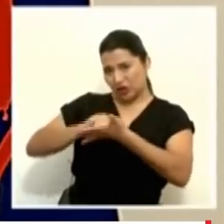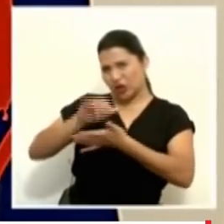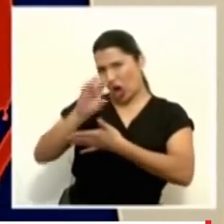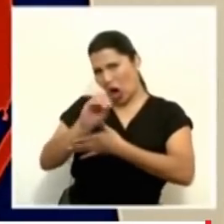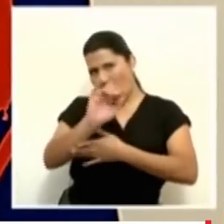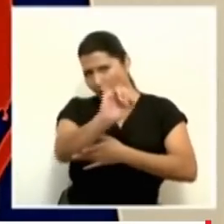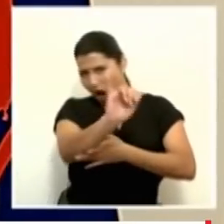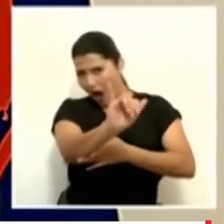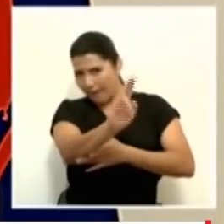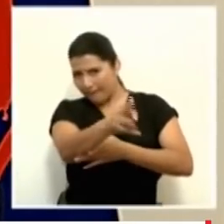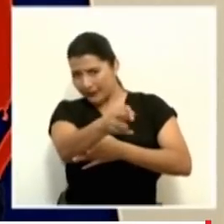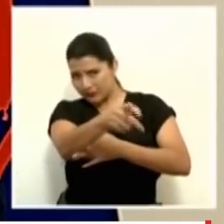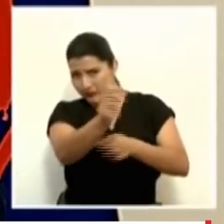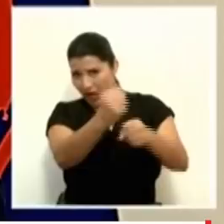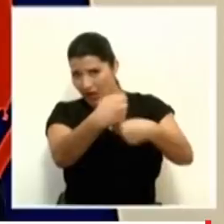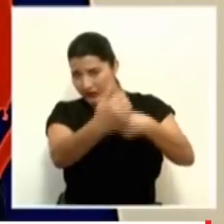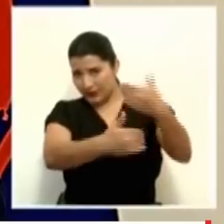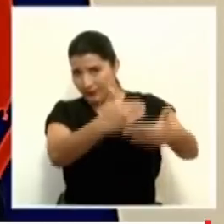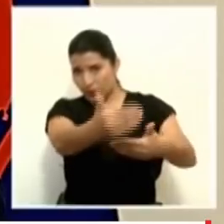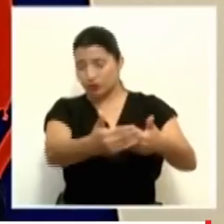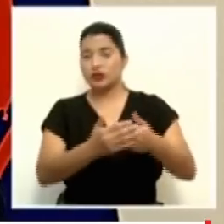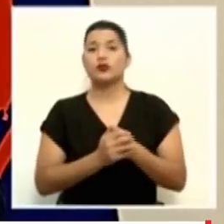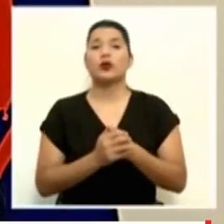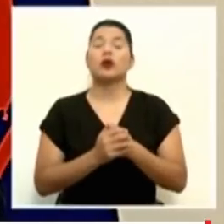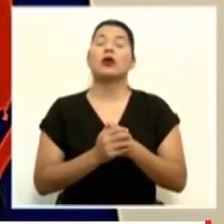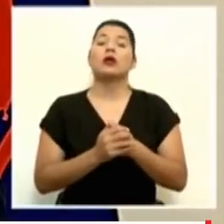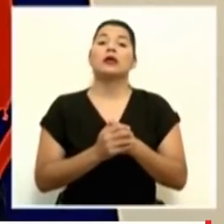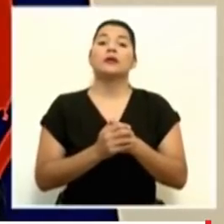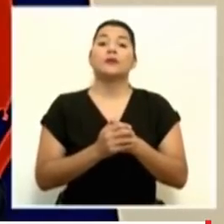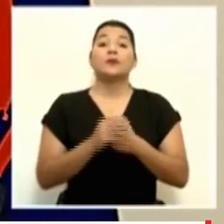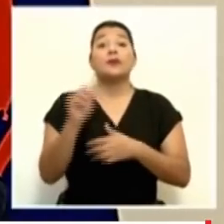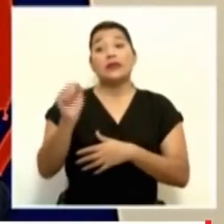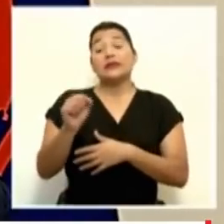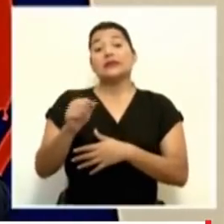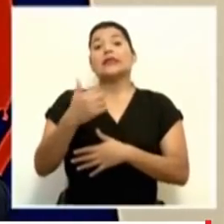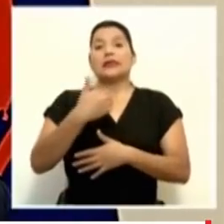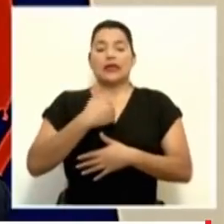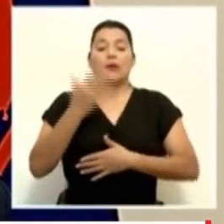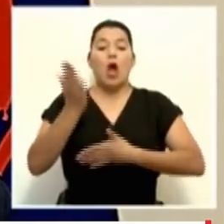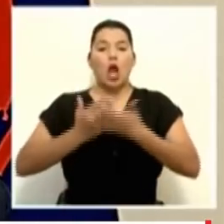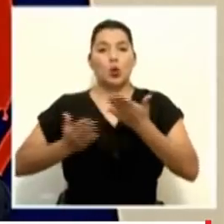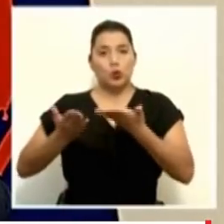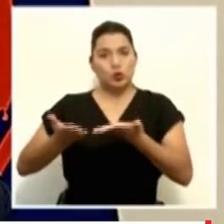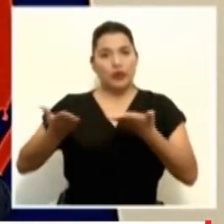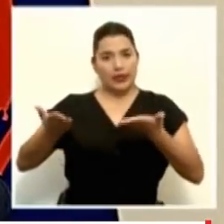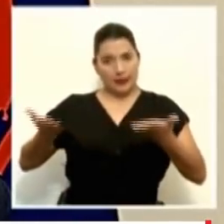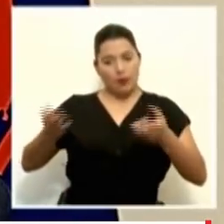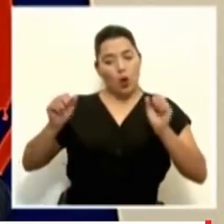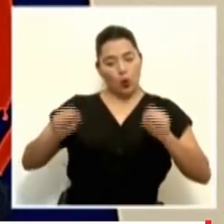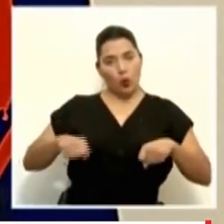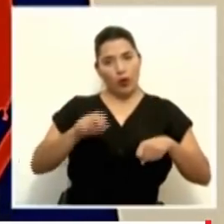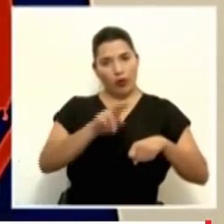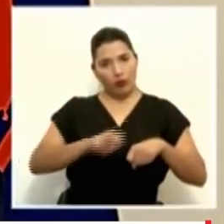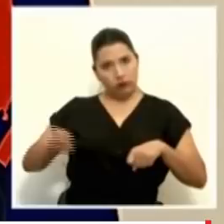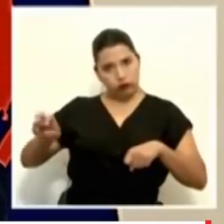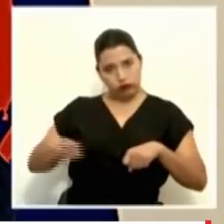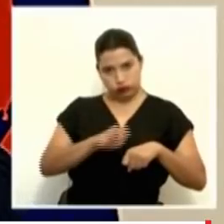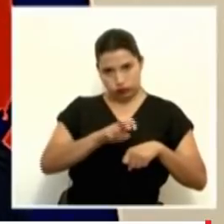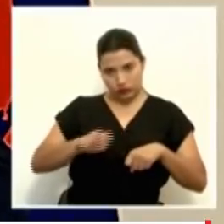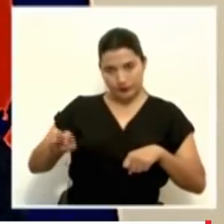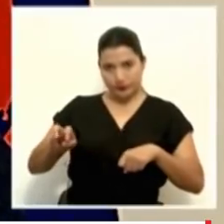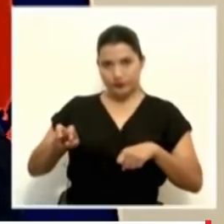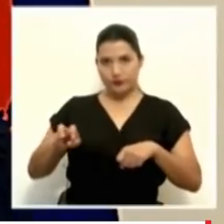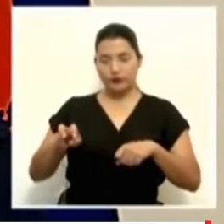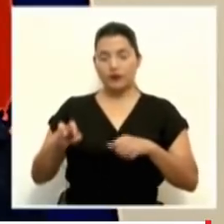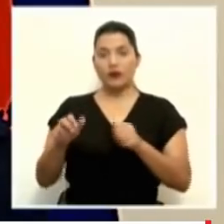es donde hemos recibido estos equipos que son portátiles con unos cartuchos que